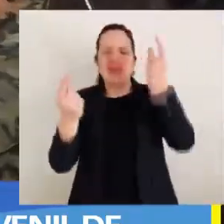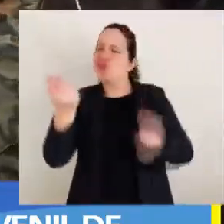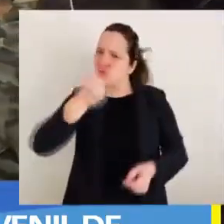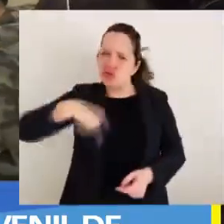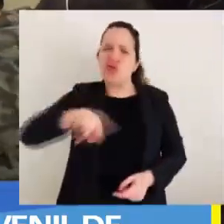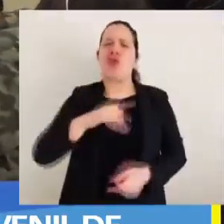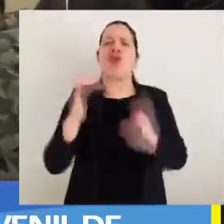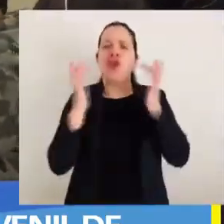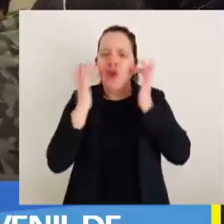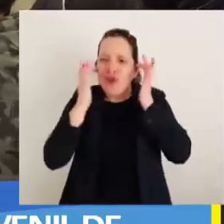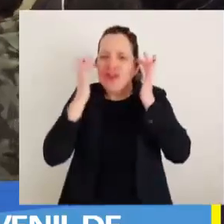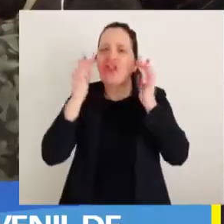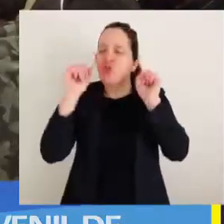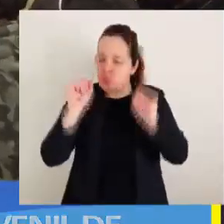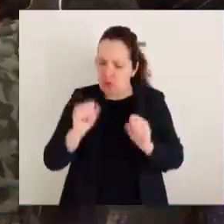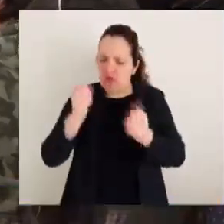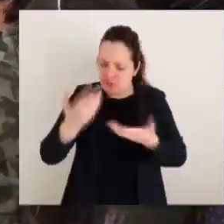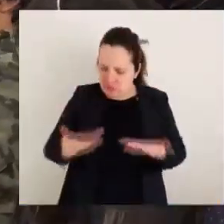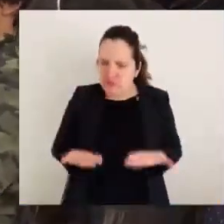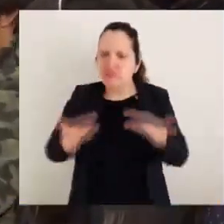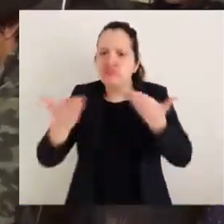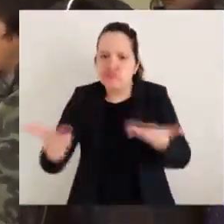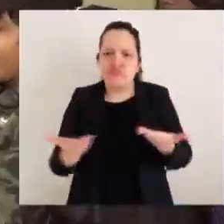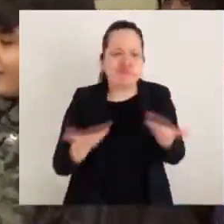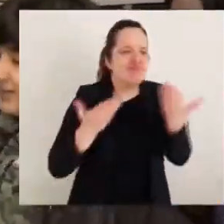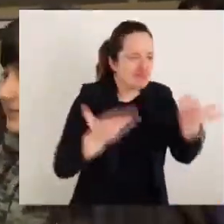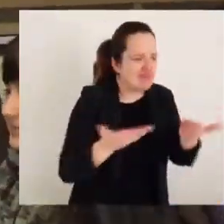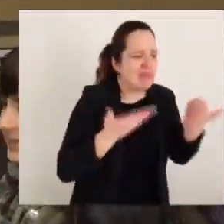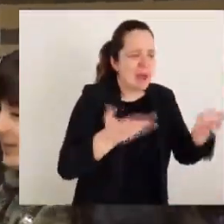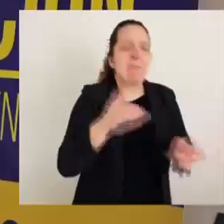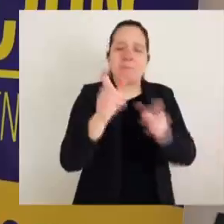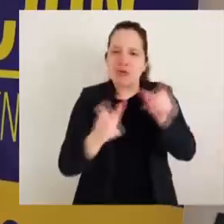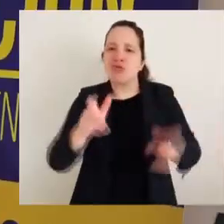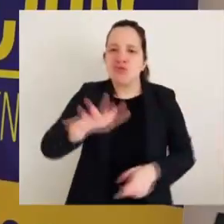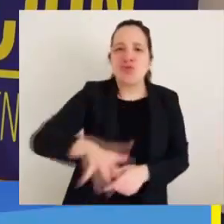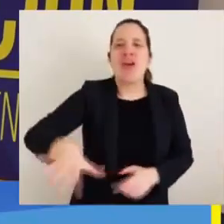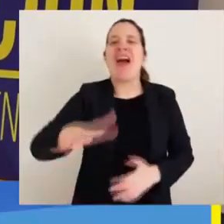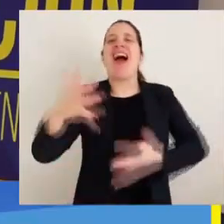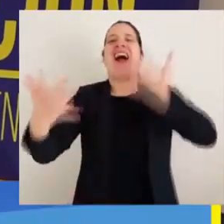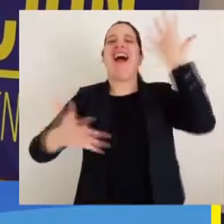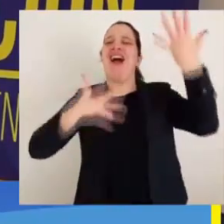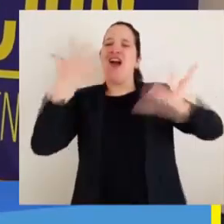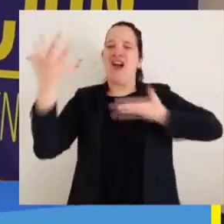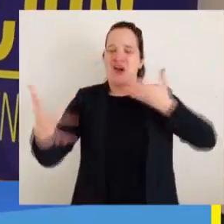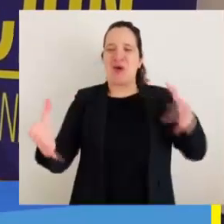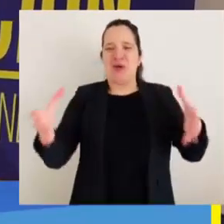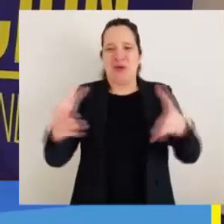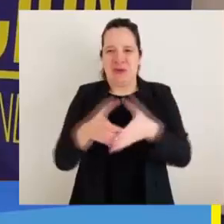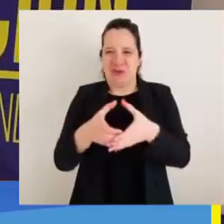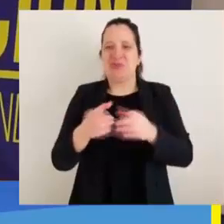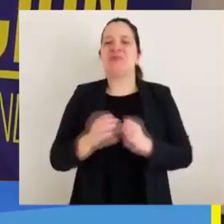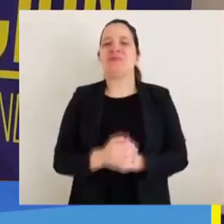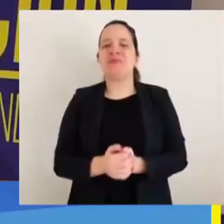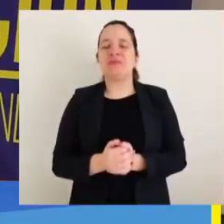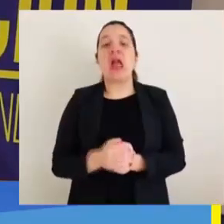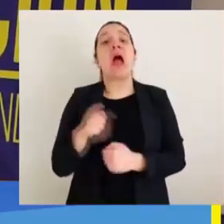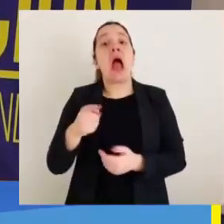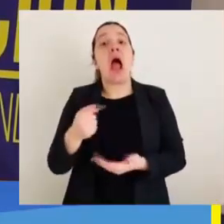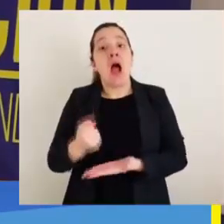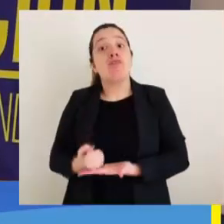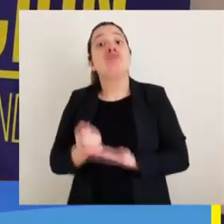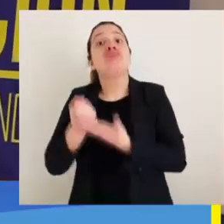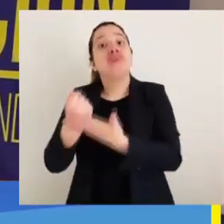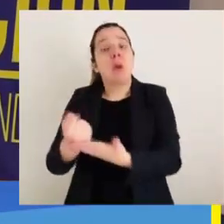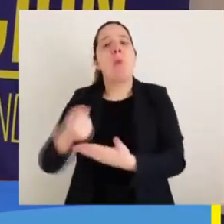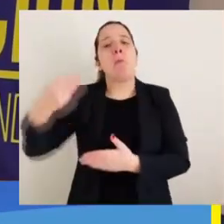en la delegación de Barro Norte de poder entregarles herramientas e insumos a quienes forman parte de la Orquesta Infanto Juvenil de Barro Norte. Es un